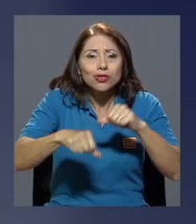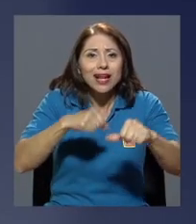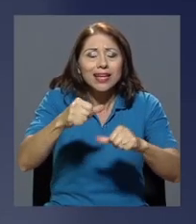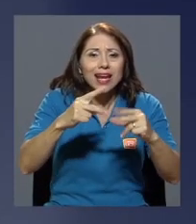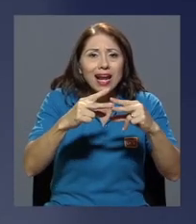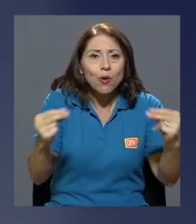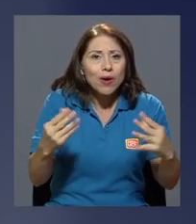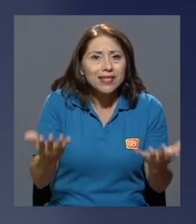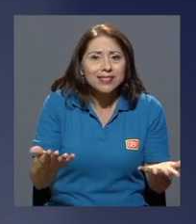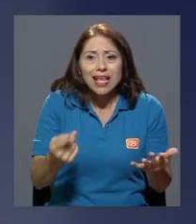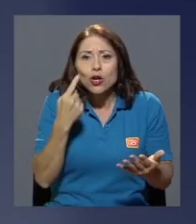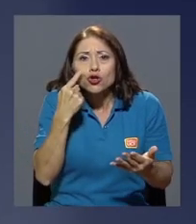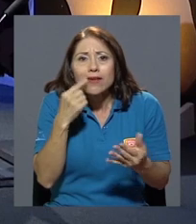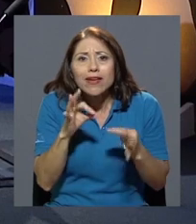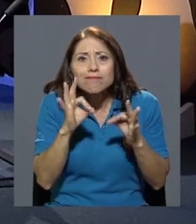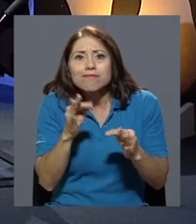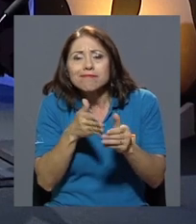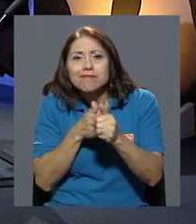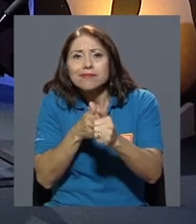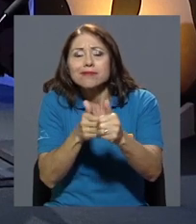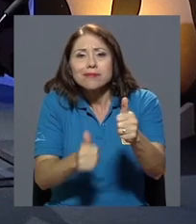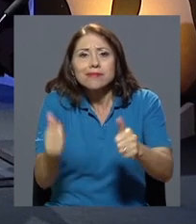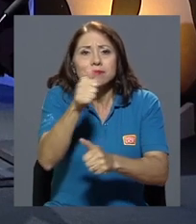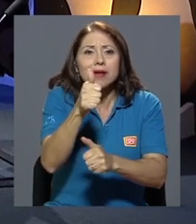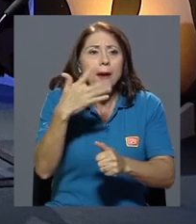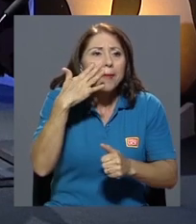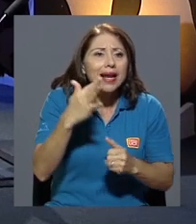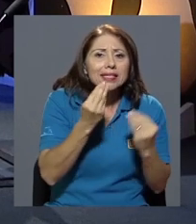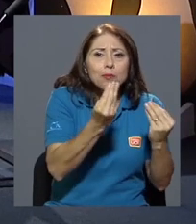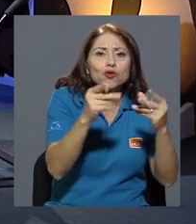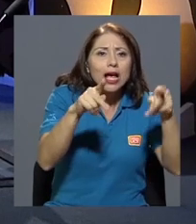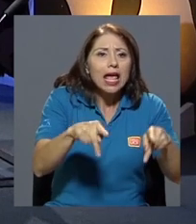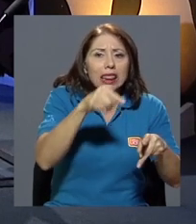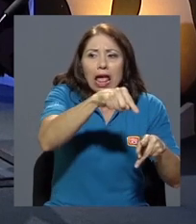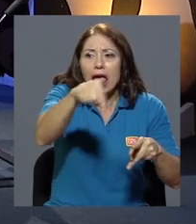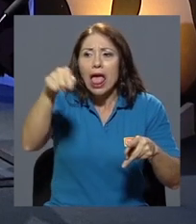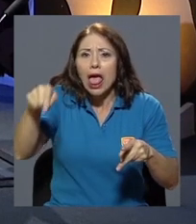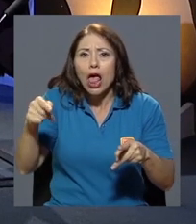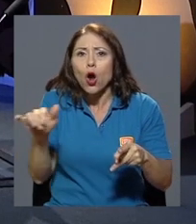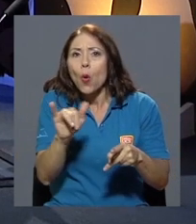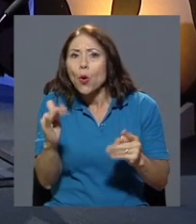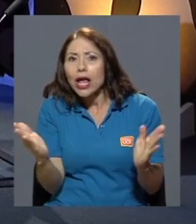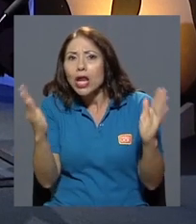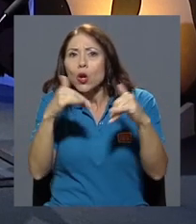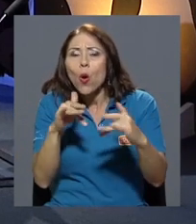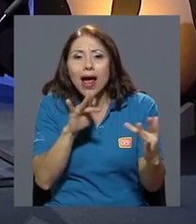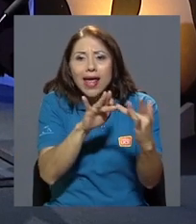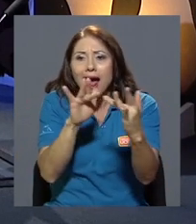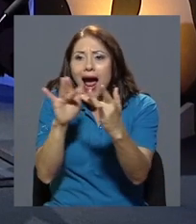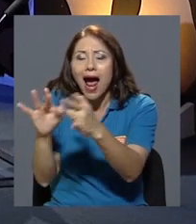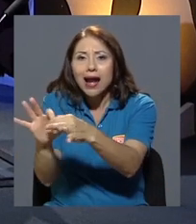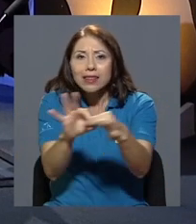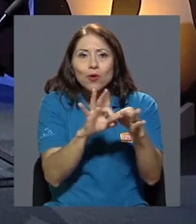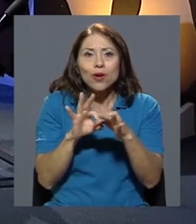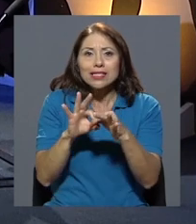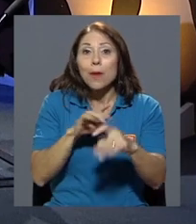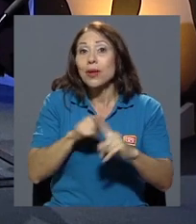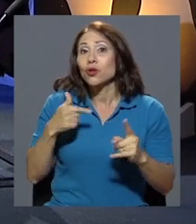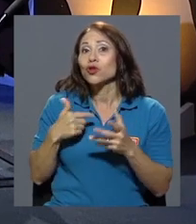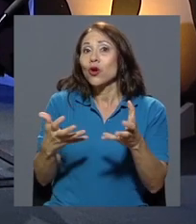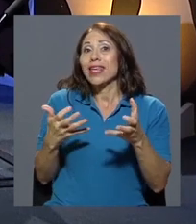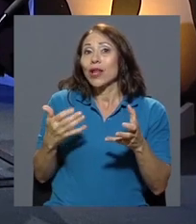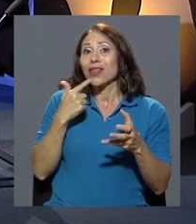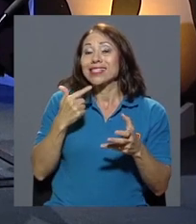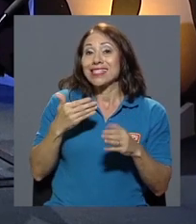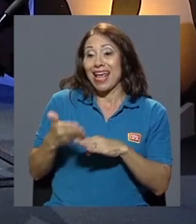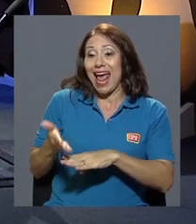que parece un montón de gente como que no hay articulación. Sin embargo, quiero decirte que existía articulación